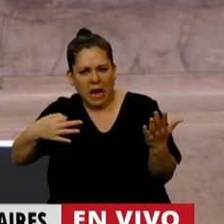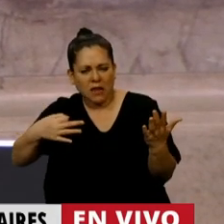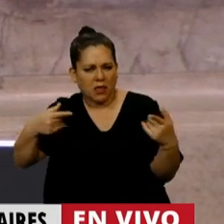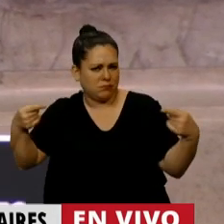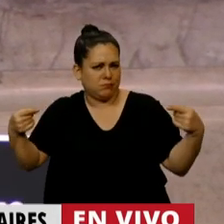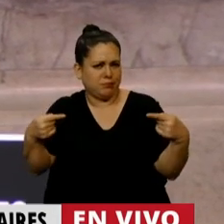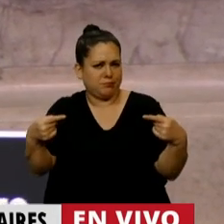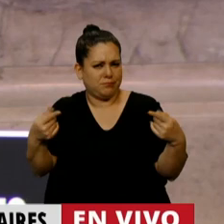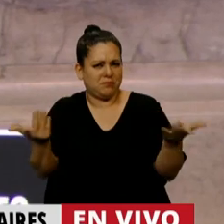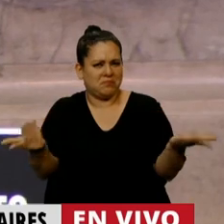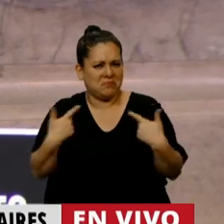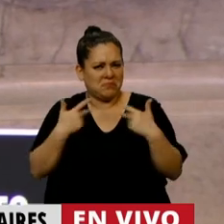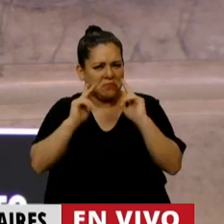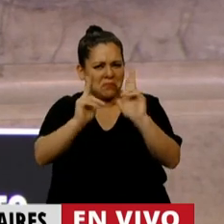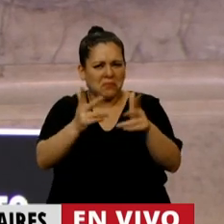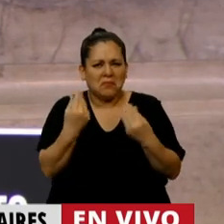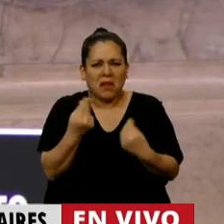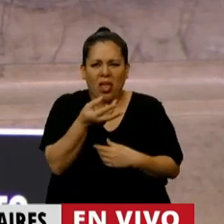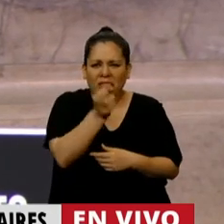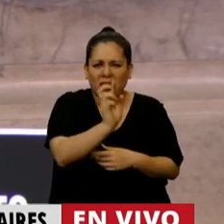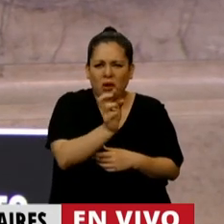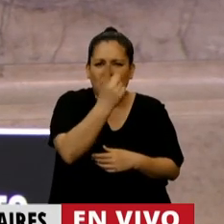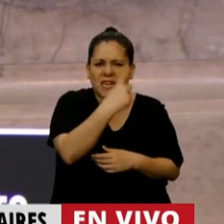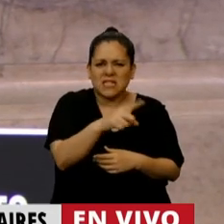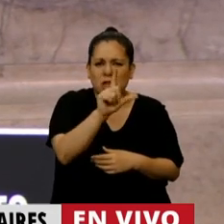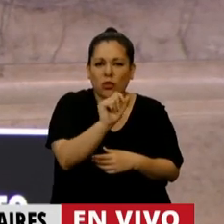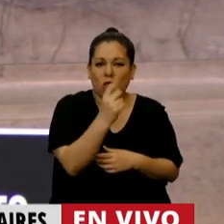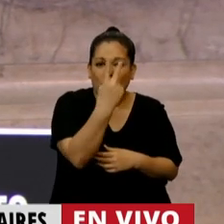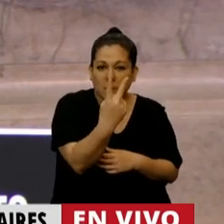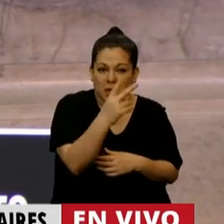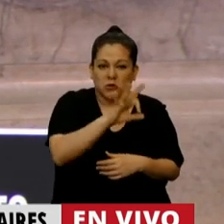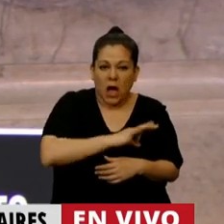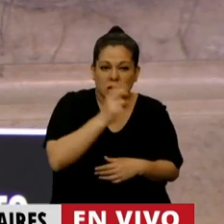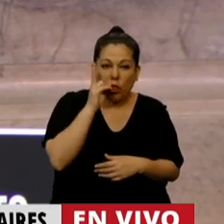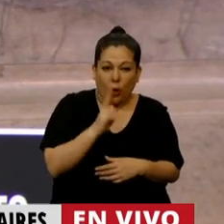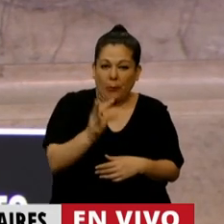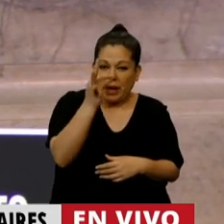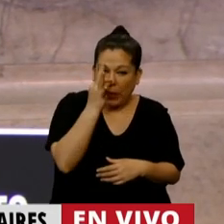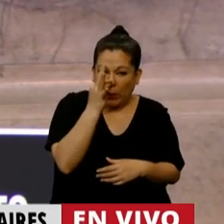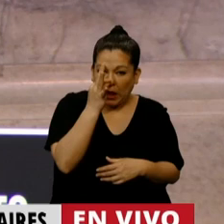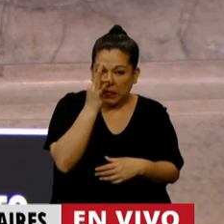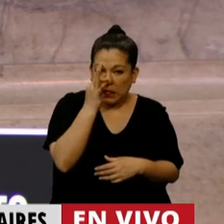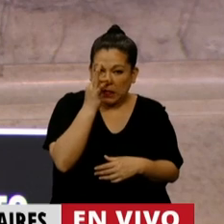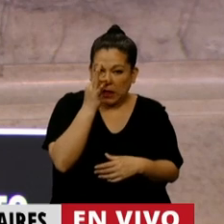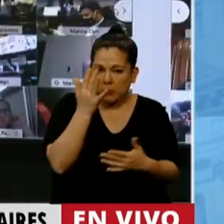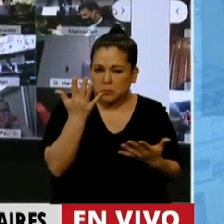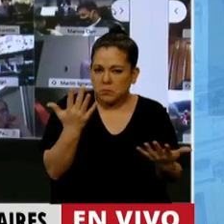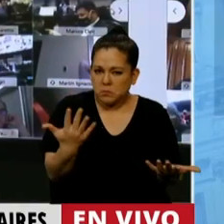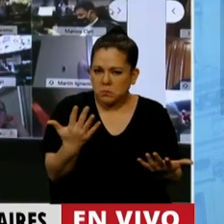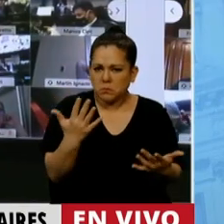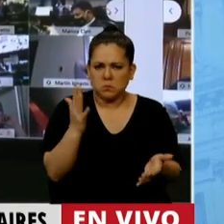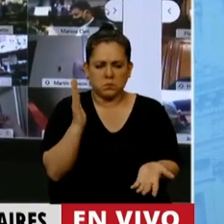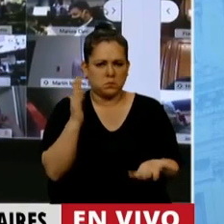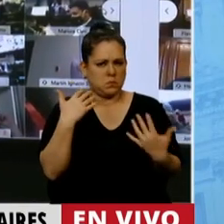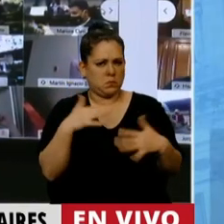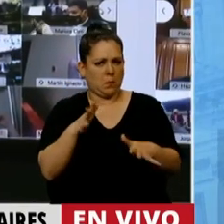yo explique que 102 pesos el dólar en diciembre de 2021 raya casi en una acción